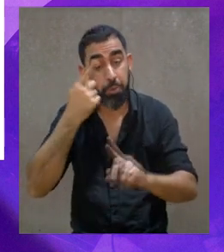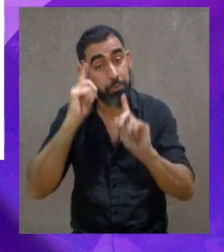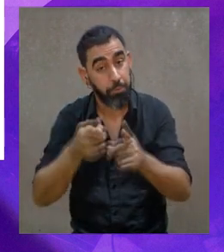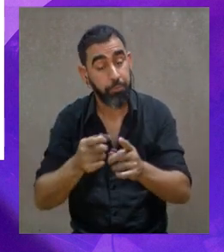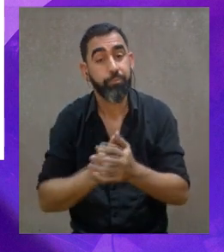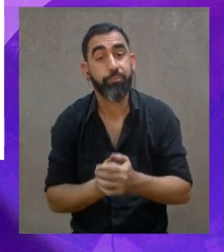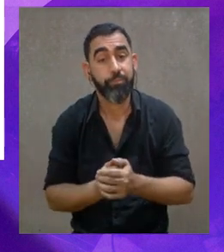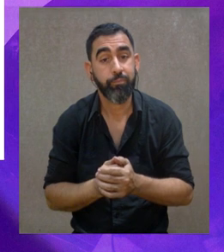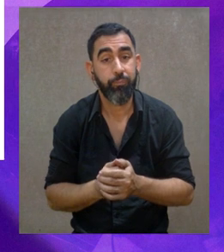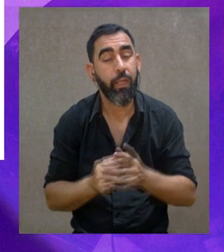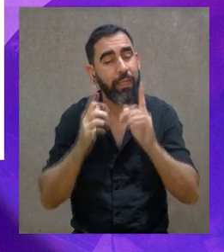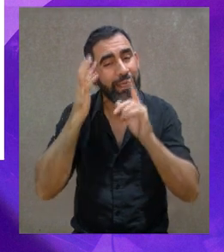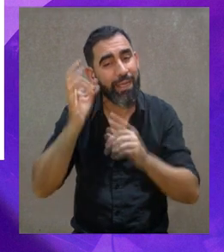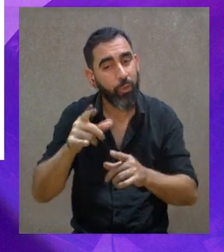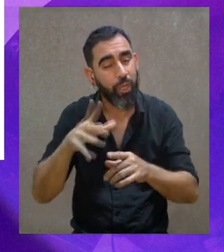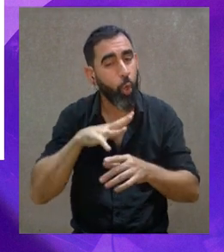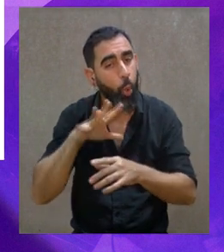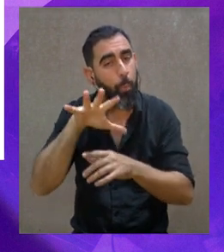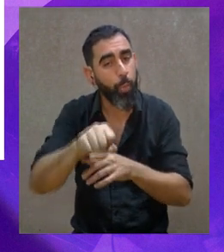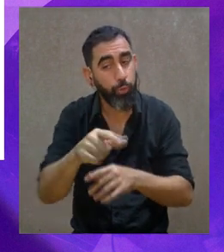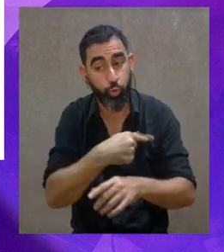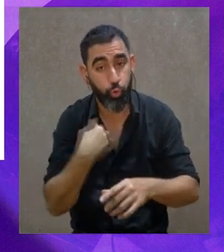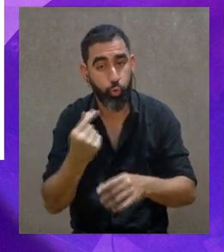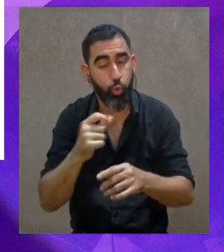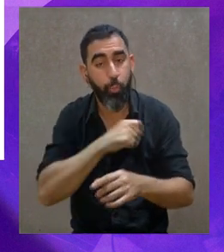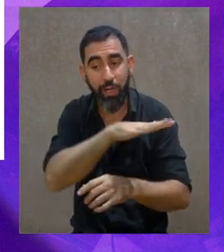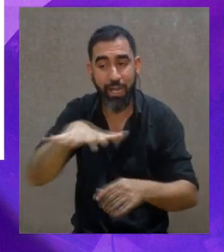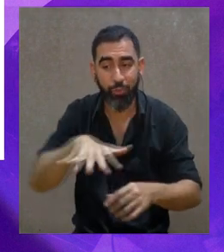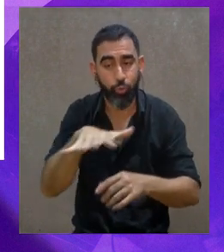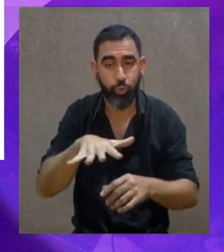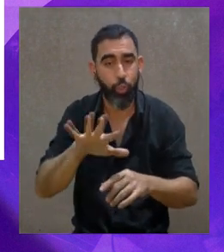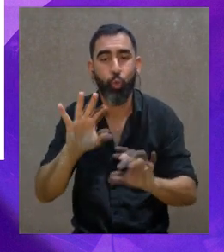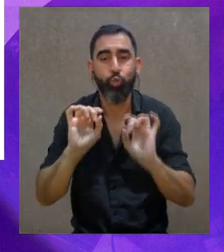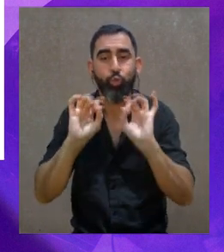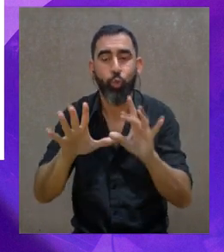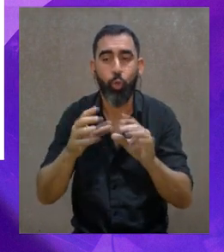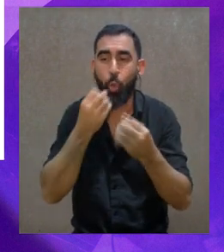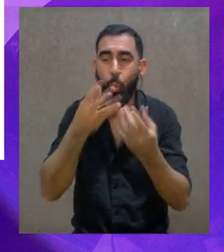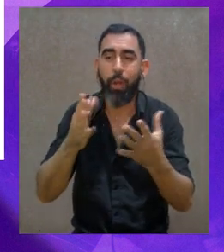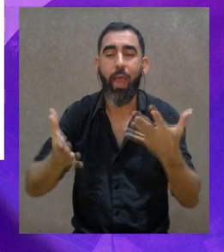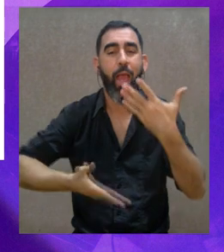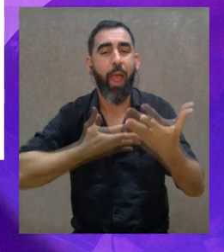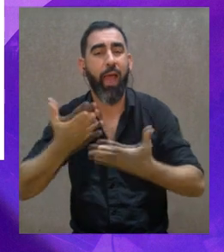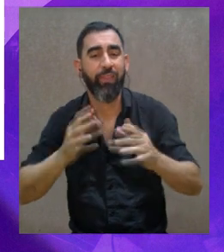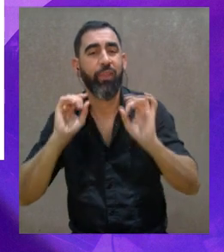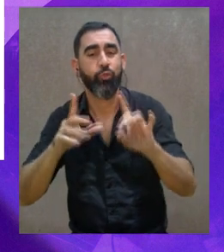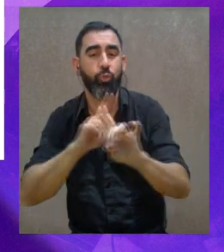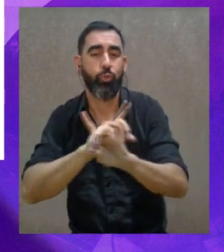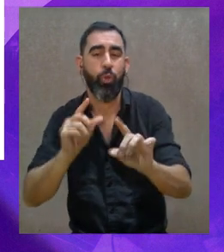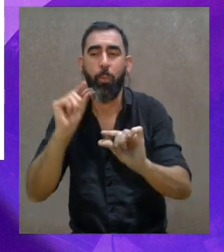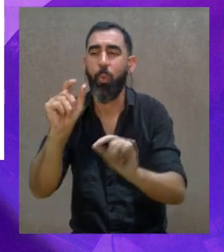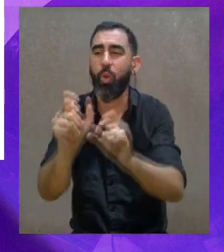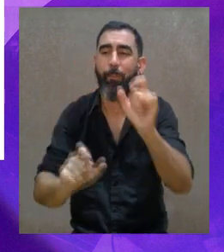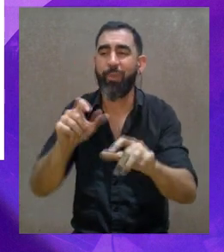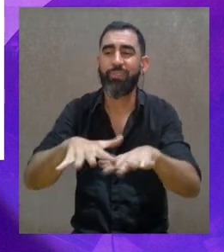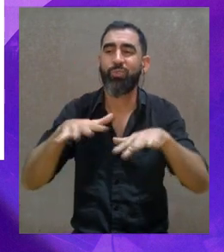importante e interesante, y como decía desde el principio, creo que tenemos ese compromiso nosotros muy fuerte para la sociedad, no solamente dar una buena